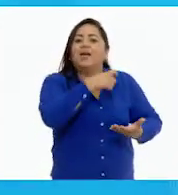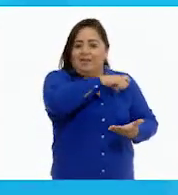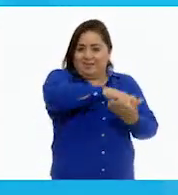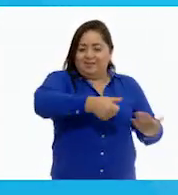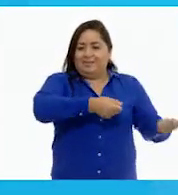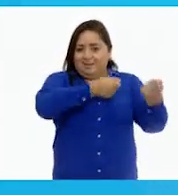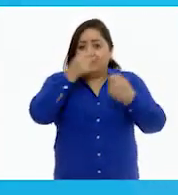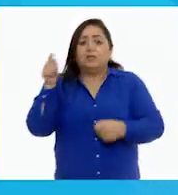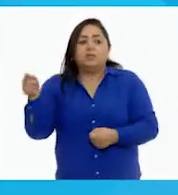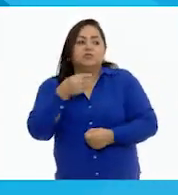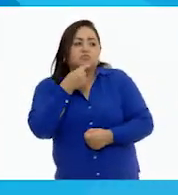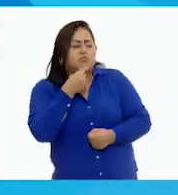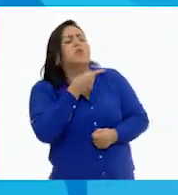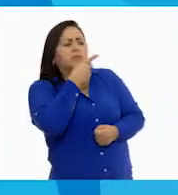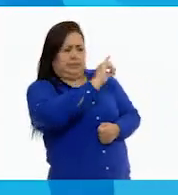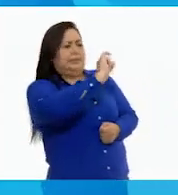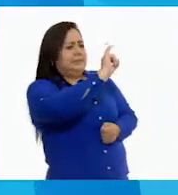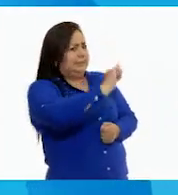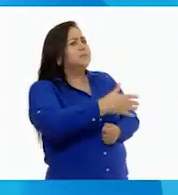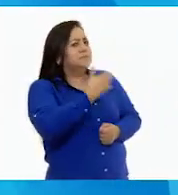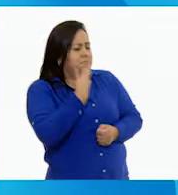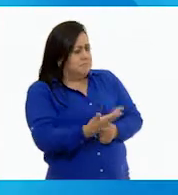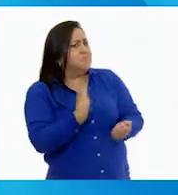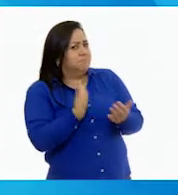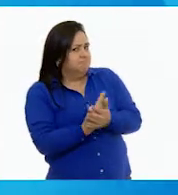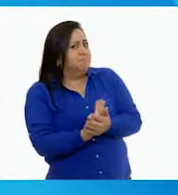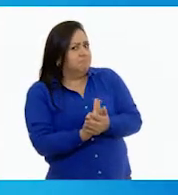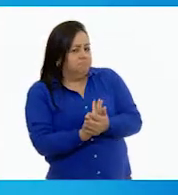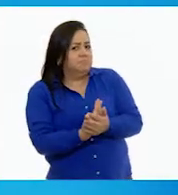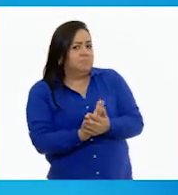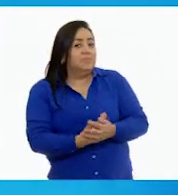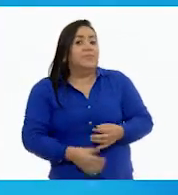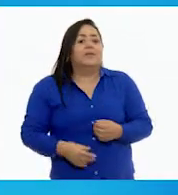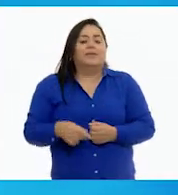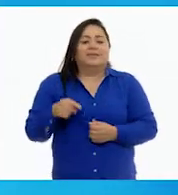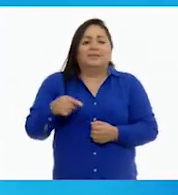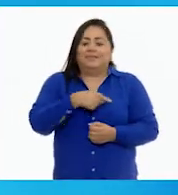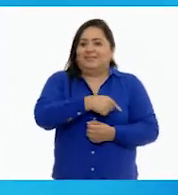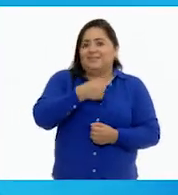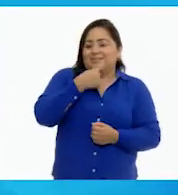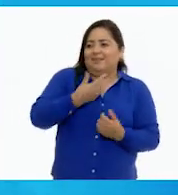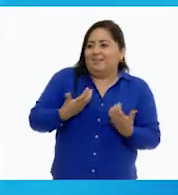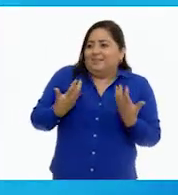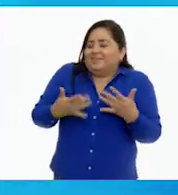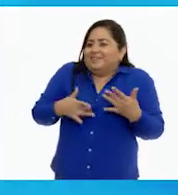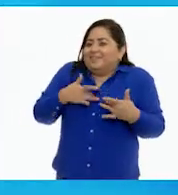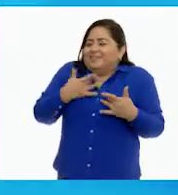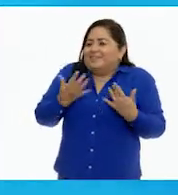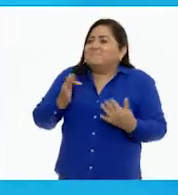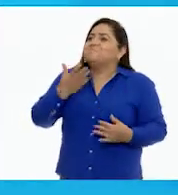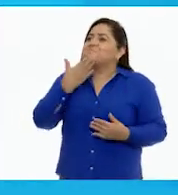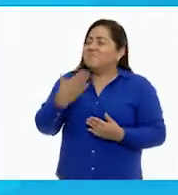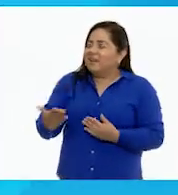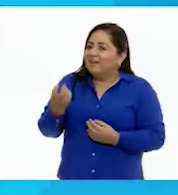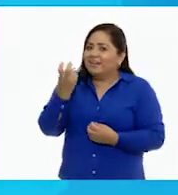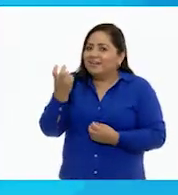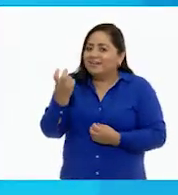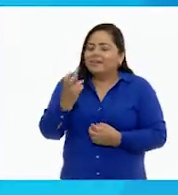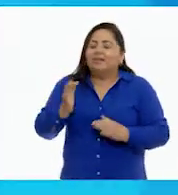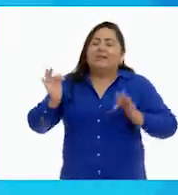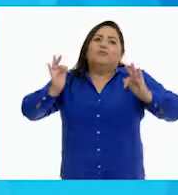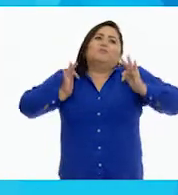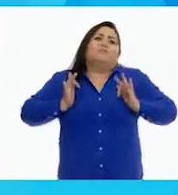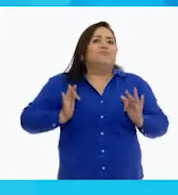Jaime accedió a dicha propuesta. Entusiasmado por haber solucionado solo el